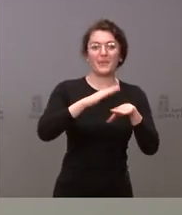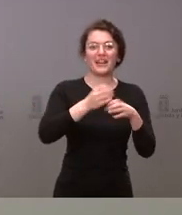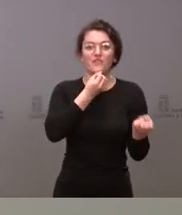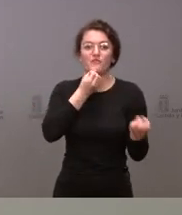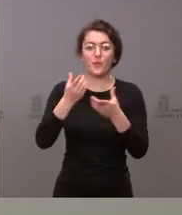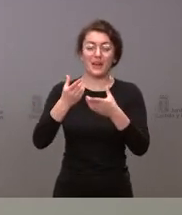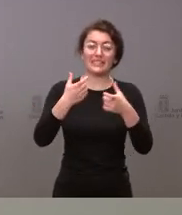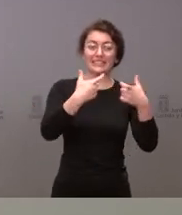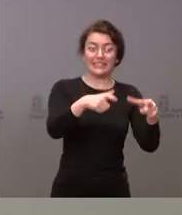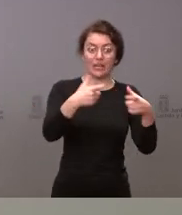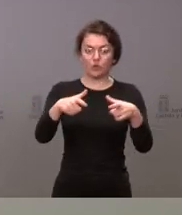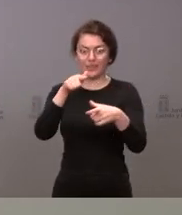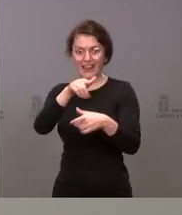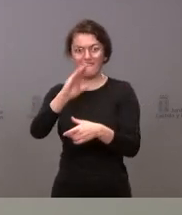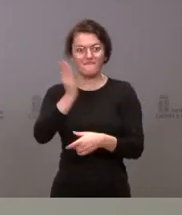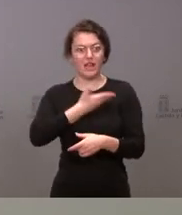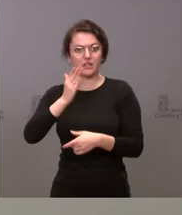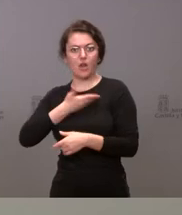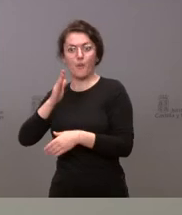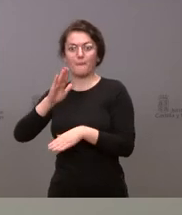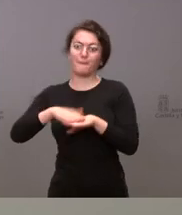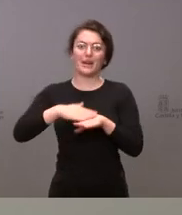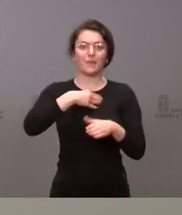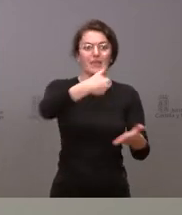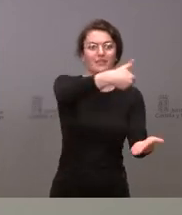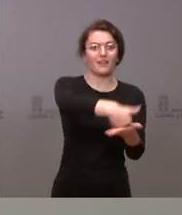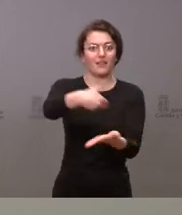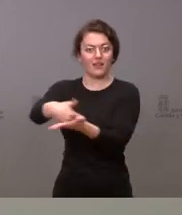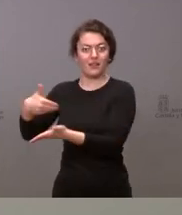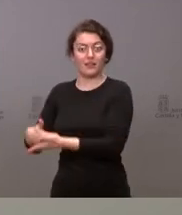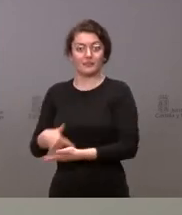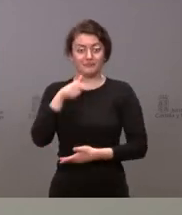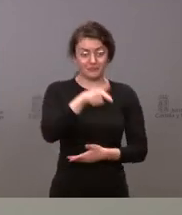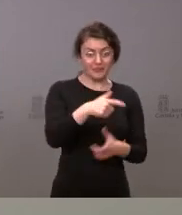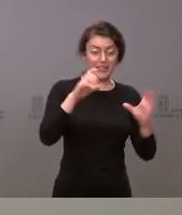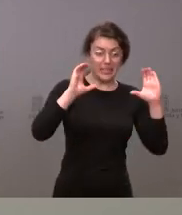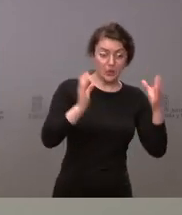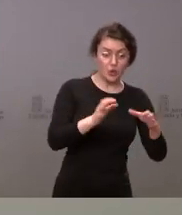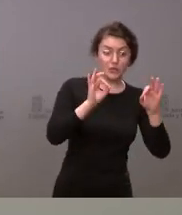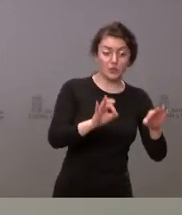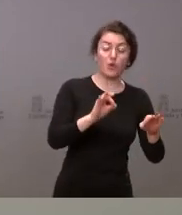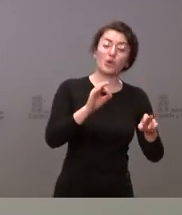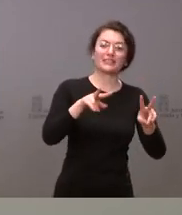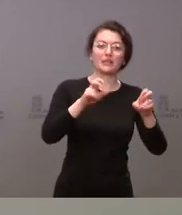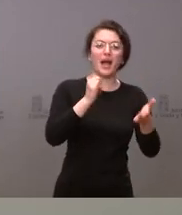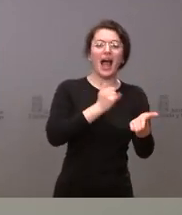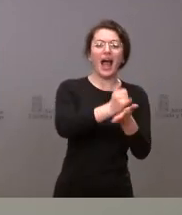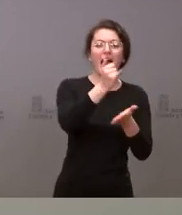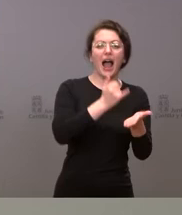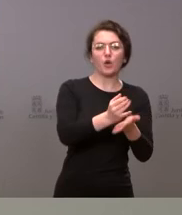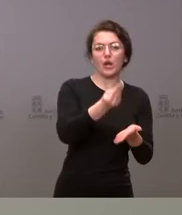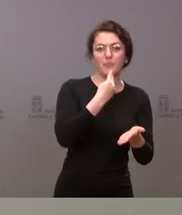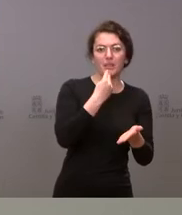puedan ir presentando sus iniciativas tuve una reunión específica con el sector agroalimentario tuvimos una segunda reunión